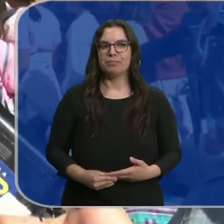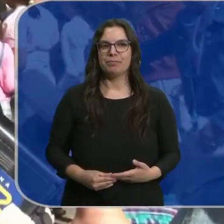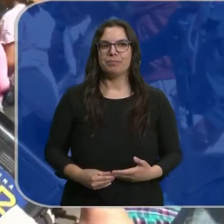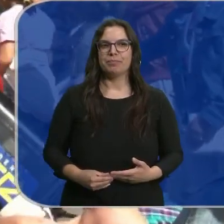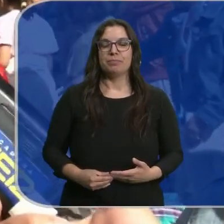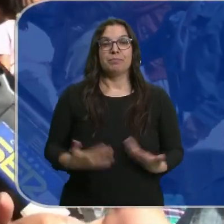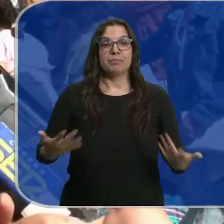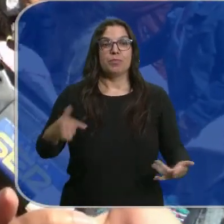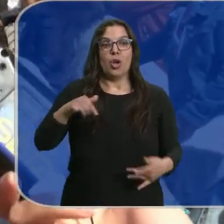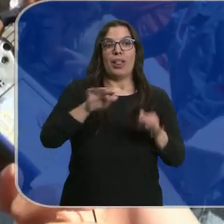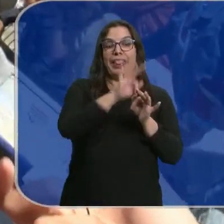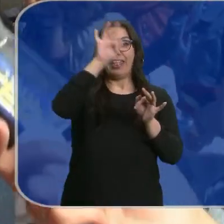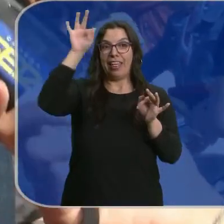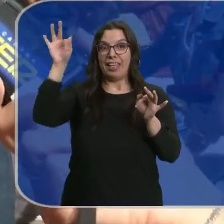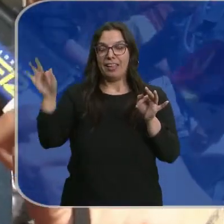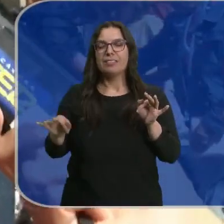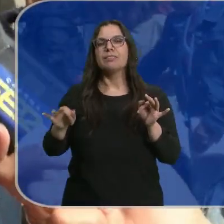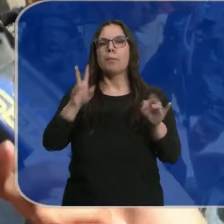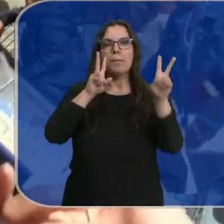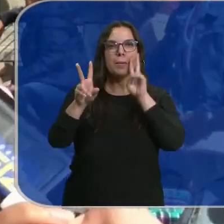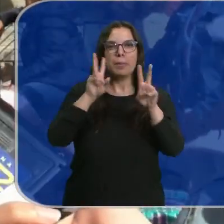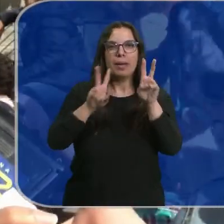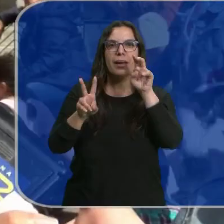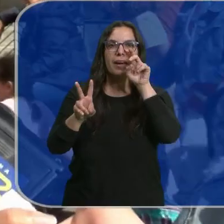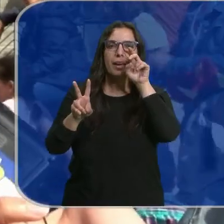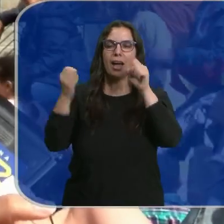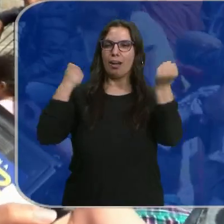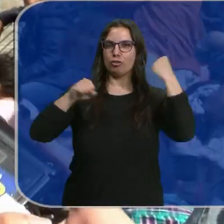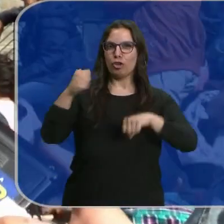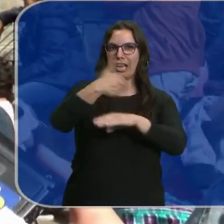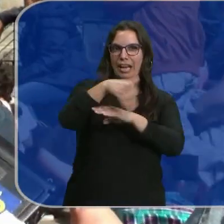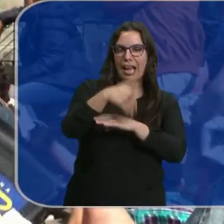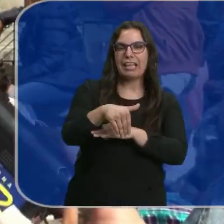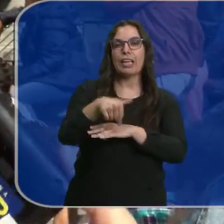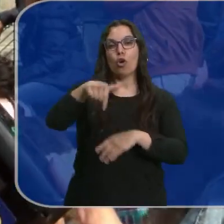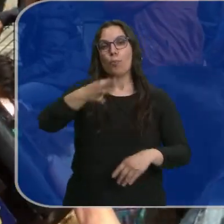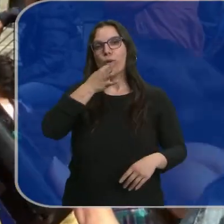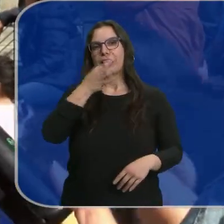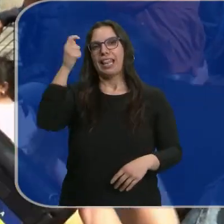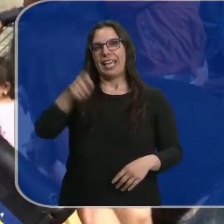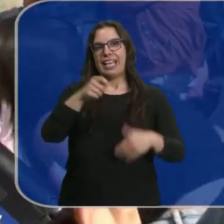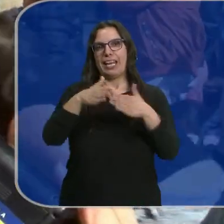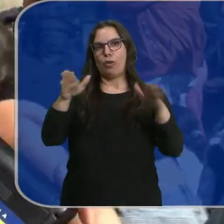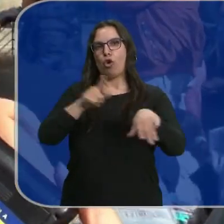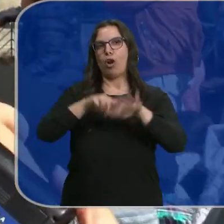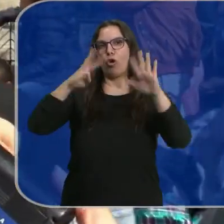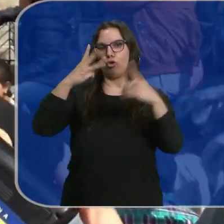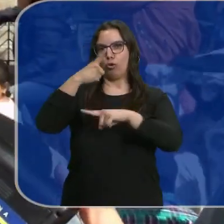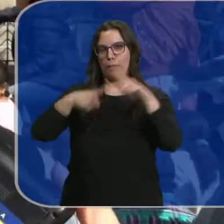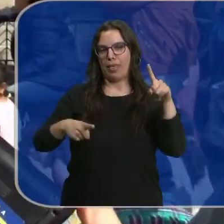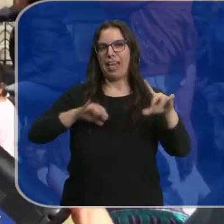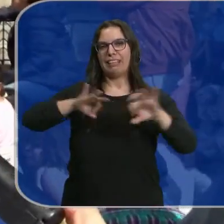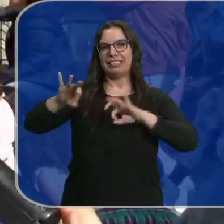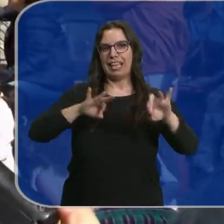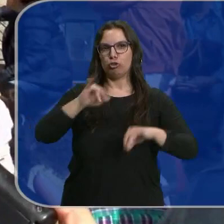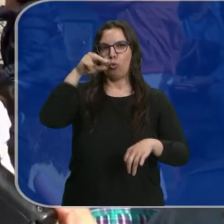Así que a lo largo del día tendremos posibilidades de ver actuaciones de calle, de patios y esta tarde ya inauguraremos a las ocho y media en